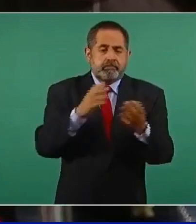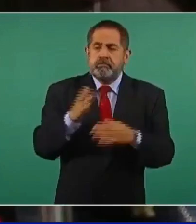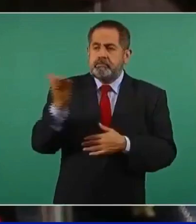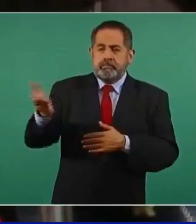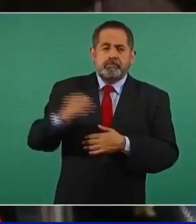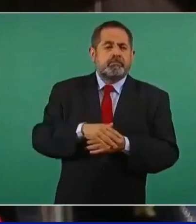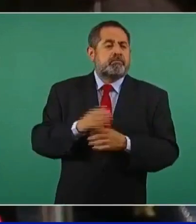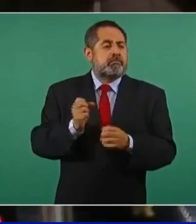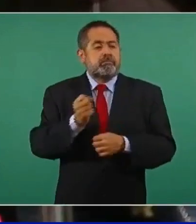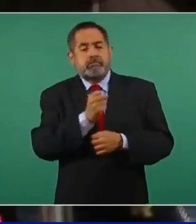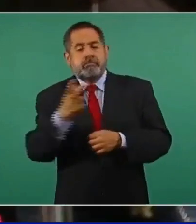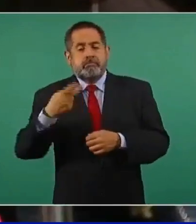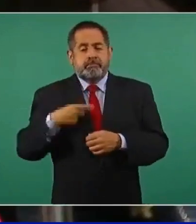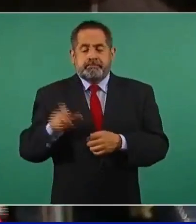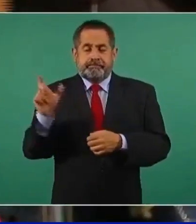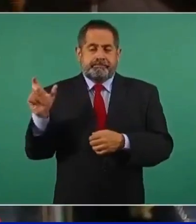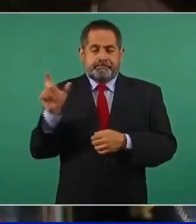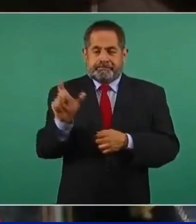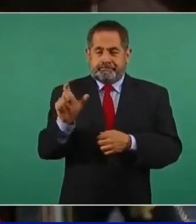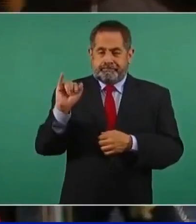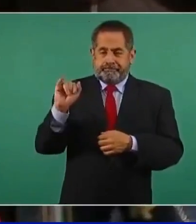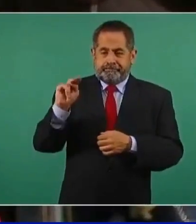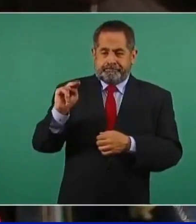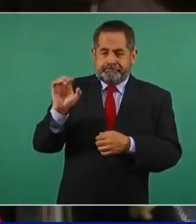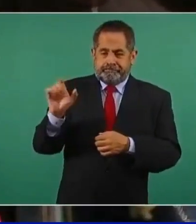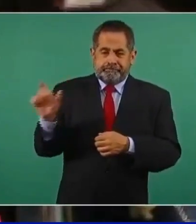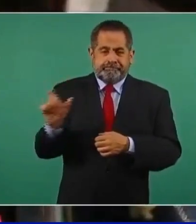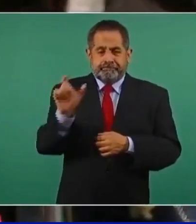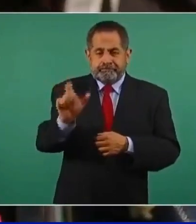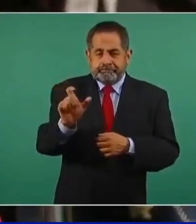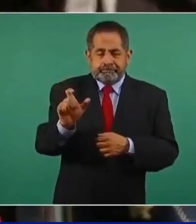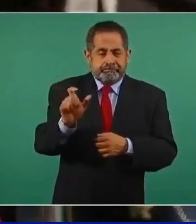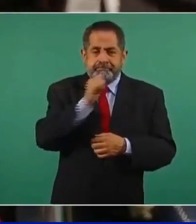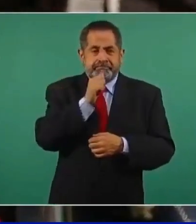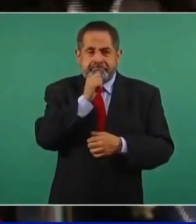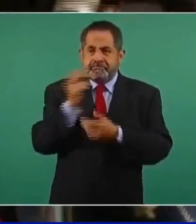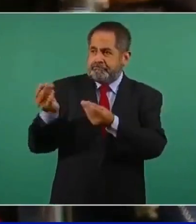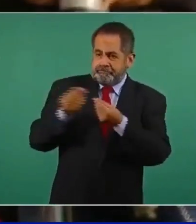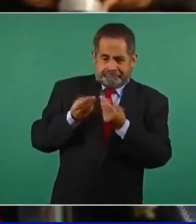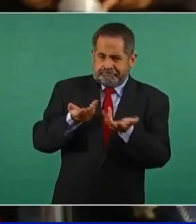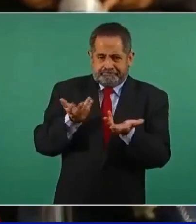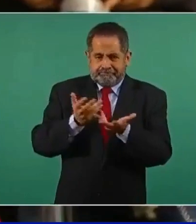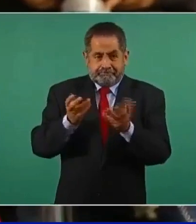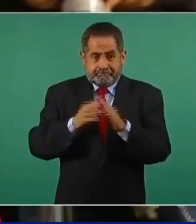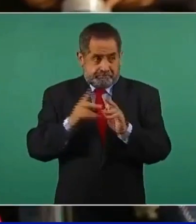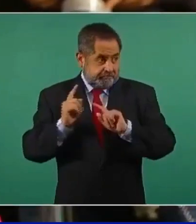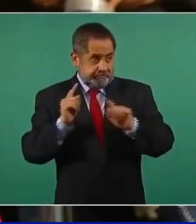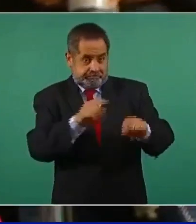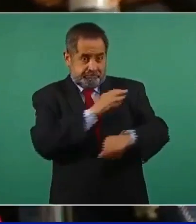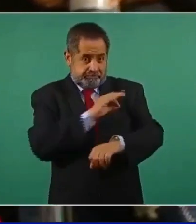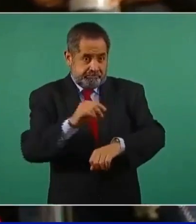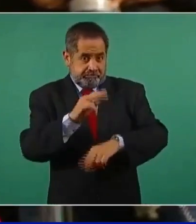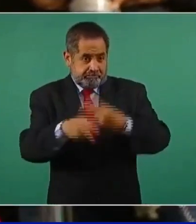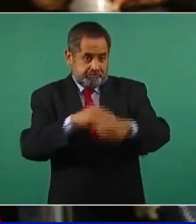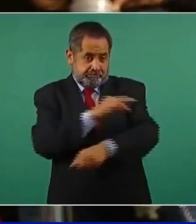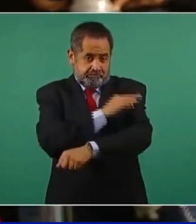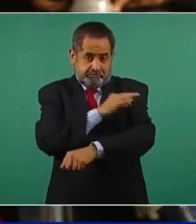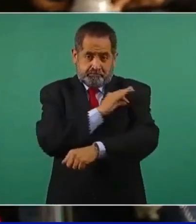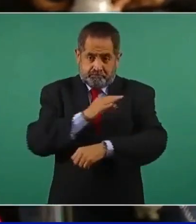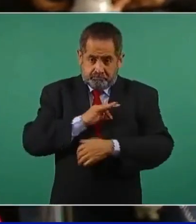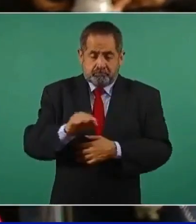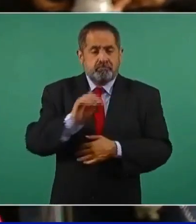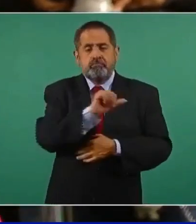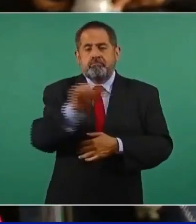credencial del INE, que a veces les tarda, también se van a poder registrar. Si va a haber algunas otras indicaciones, en específico con los jóvenes,